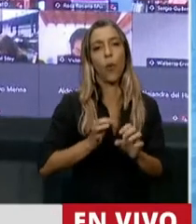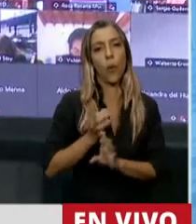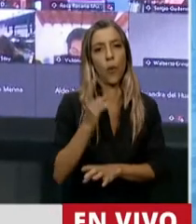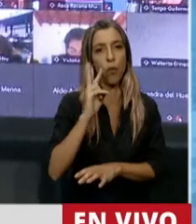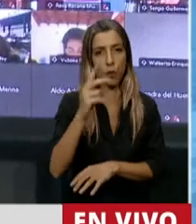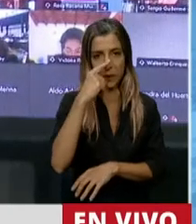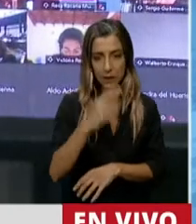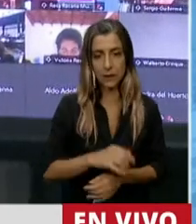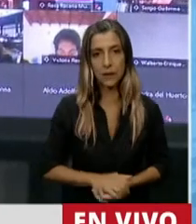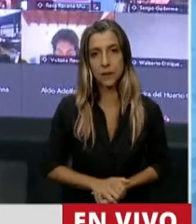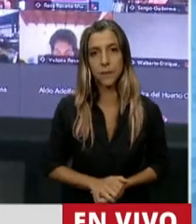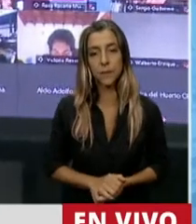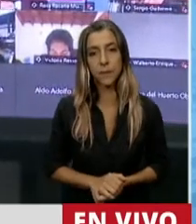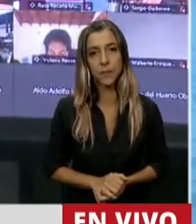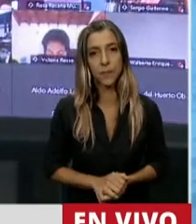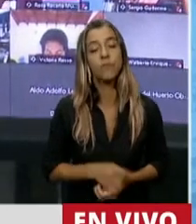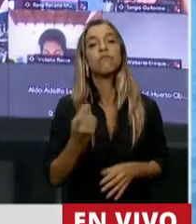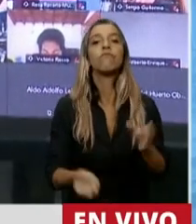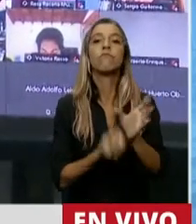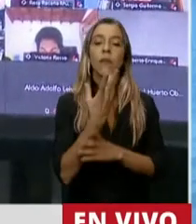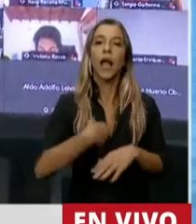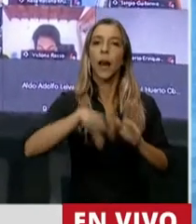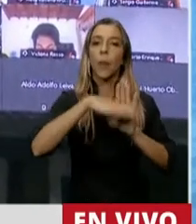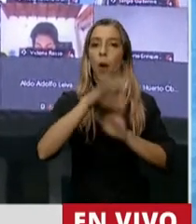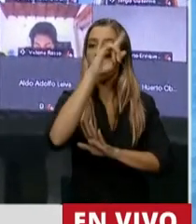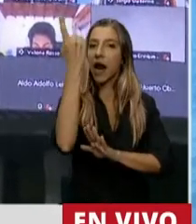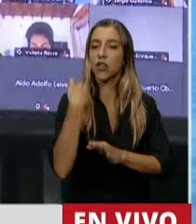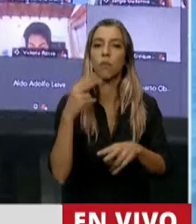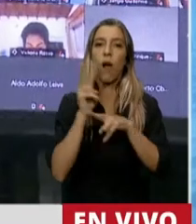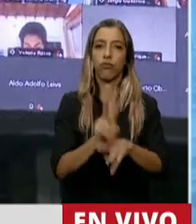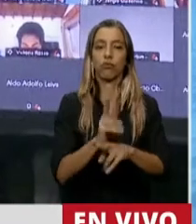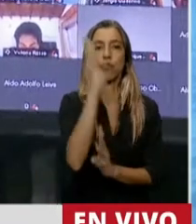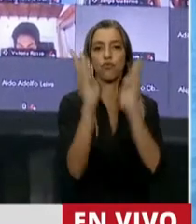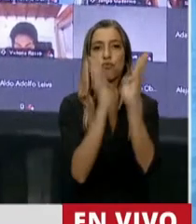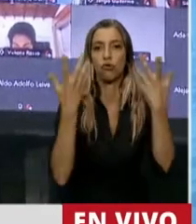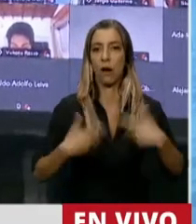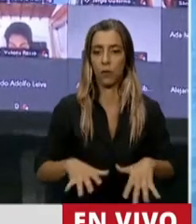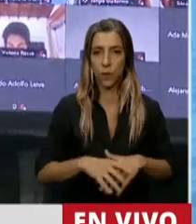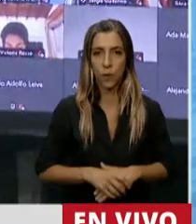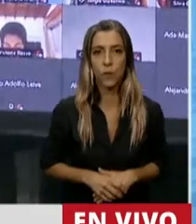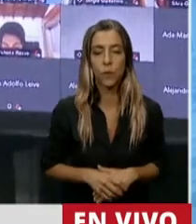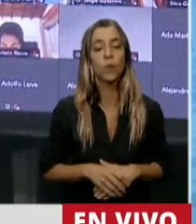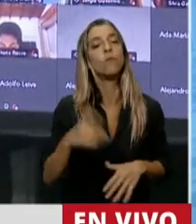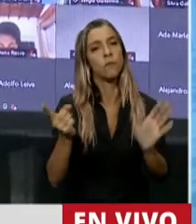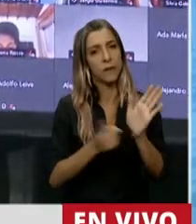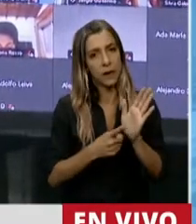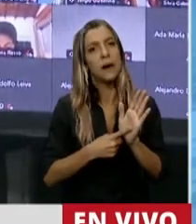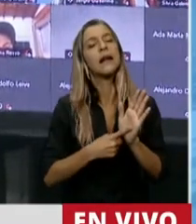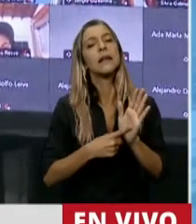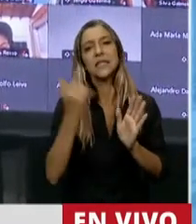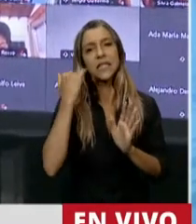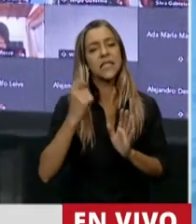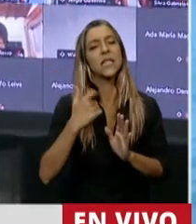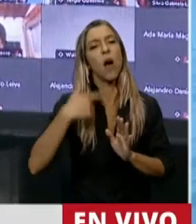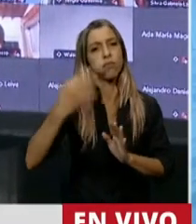2007, se crea el Programa Nacional de Protección de Bosque Nativo, está reglamentado el artículo 12 por el